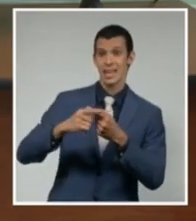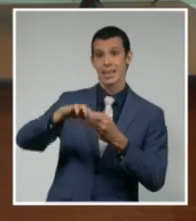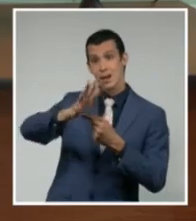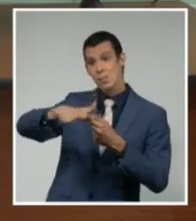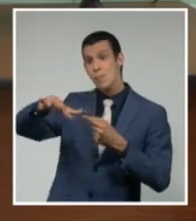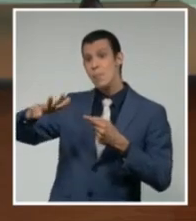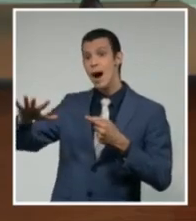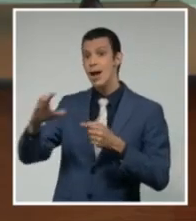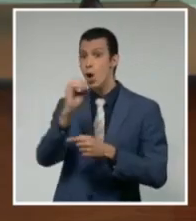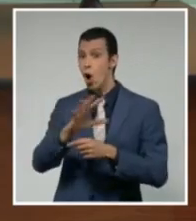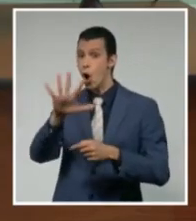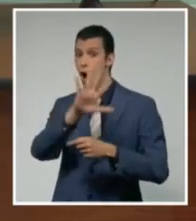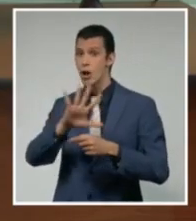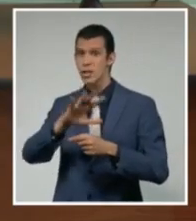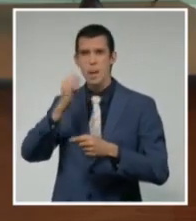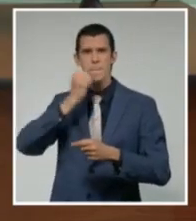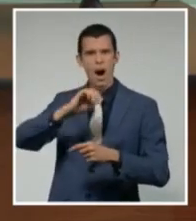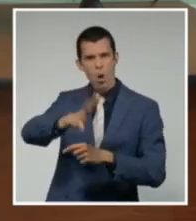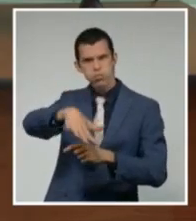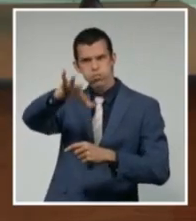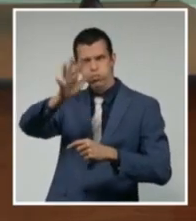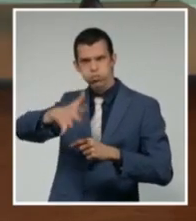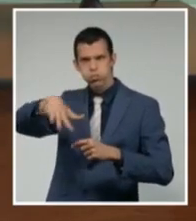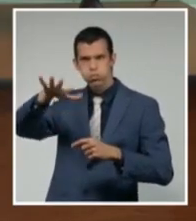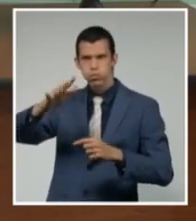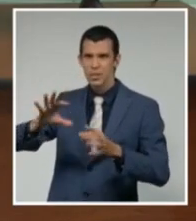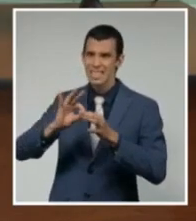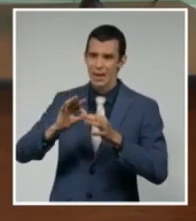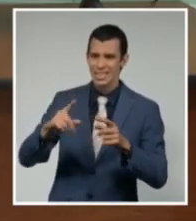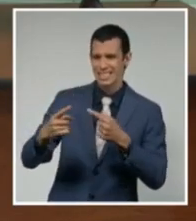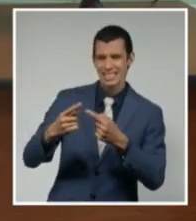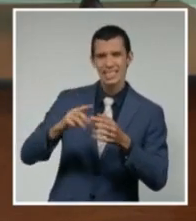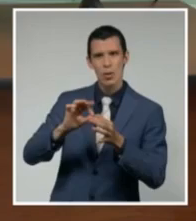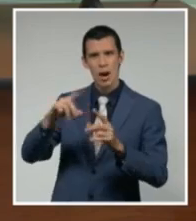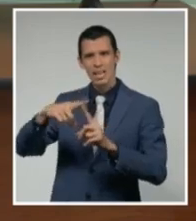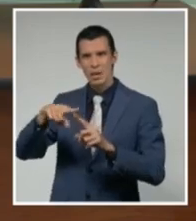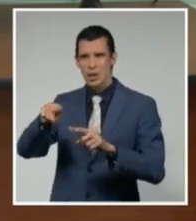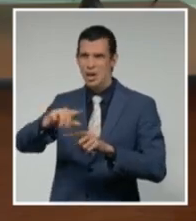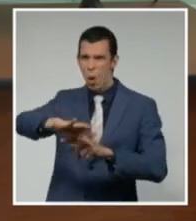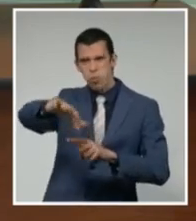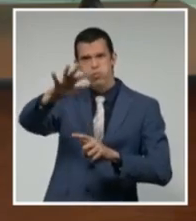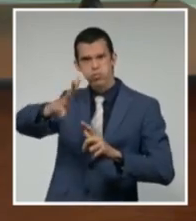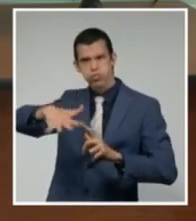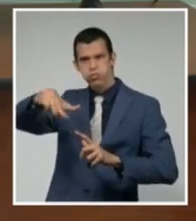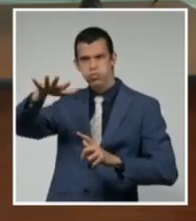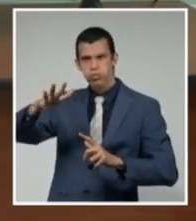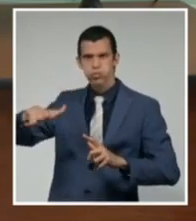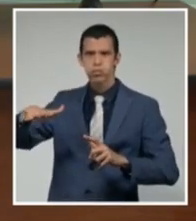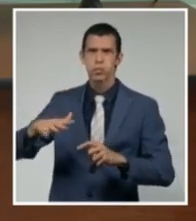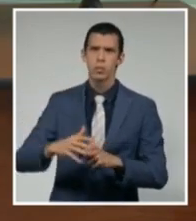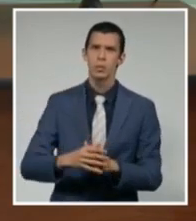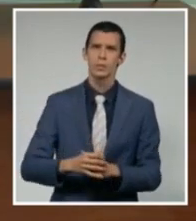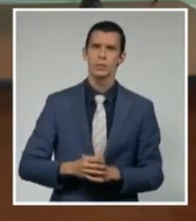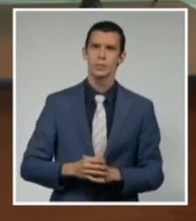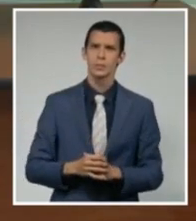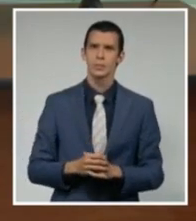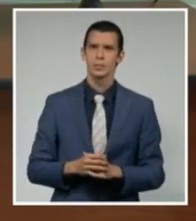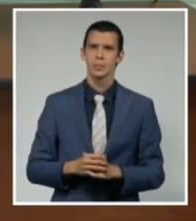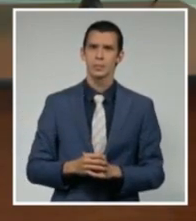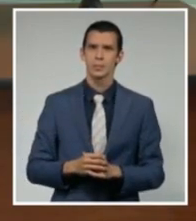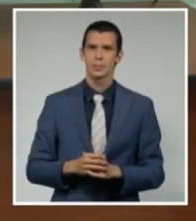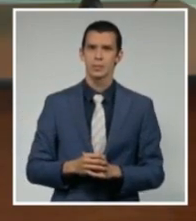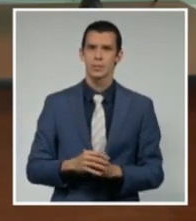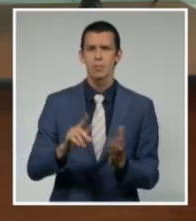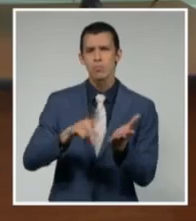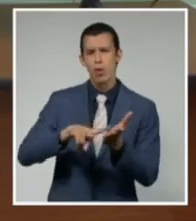Ya hay marejadas en la costa norte de Guantánamo. Inundaciones costeras y ligeras moderadas en el litoral norte de las provincias de Guantánamo,